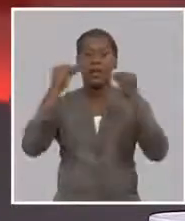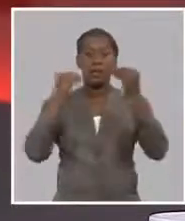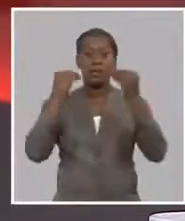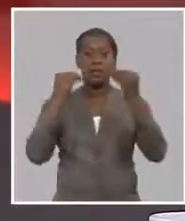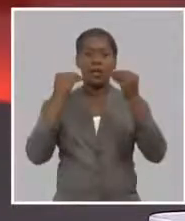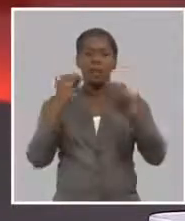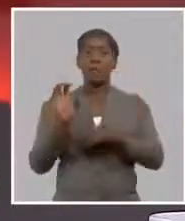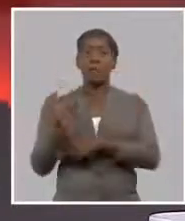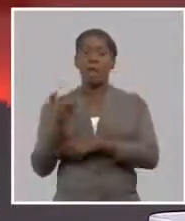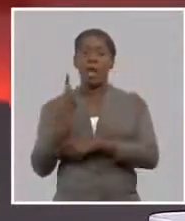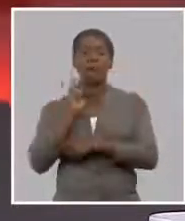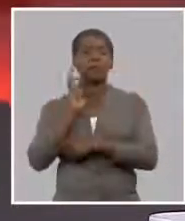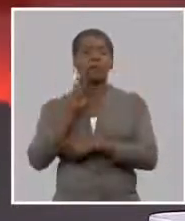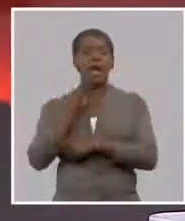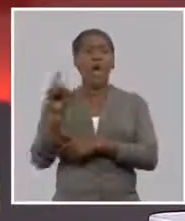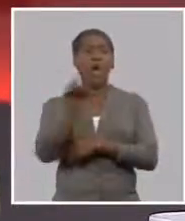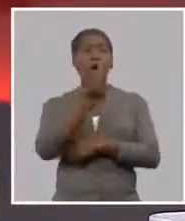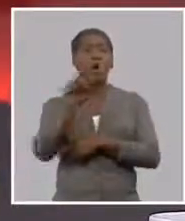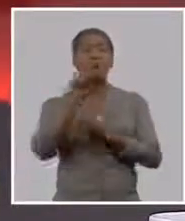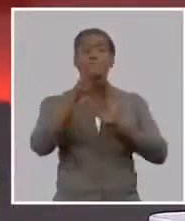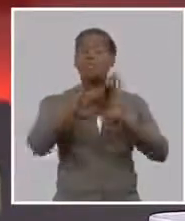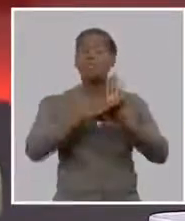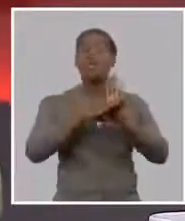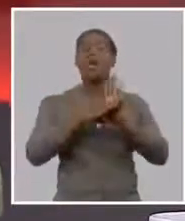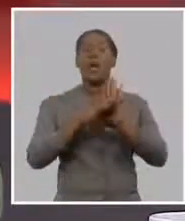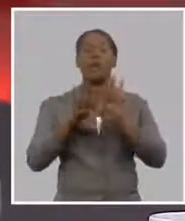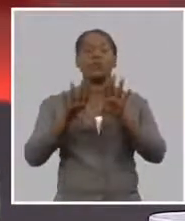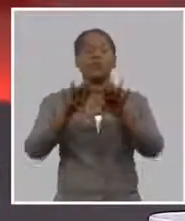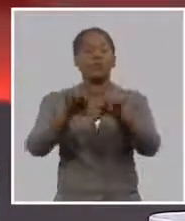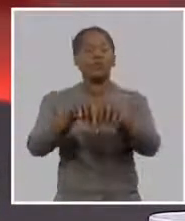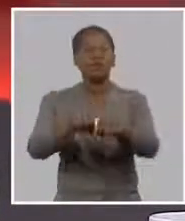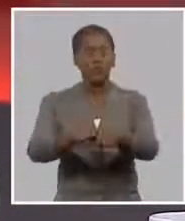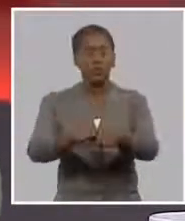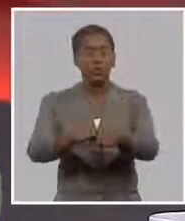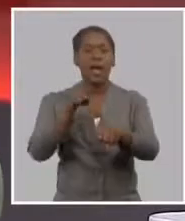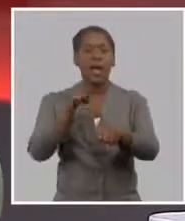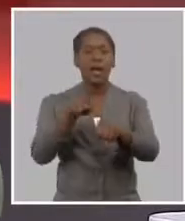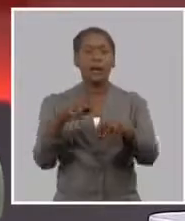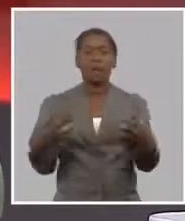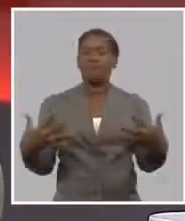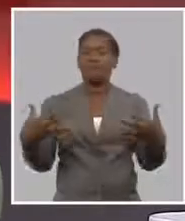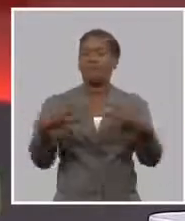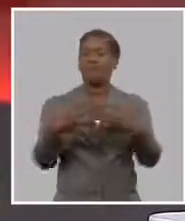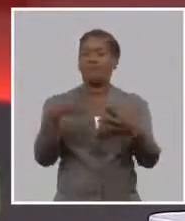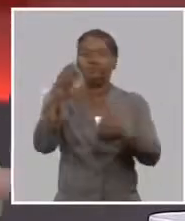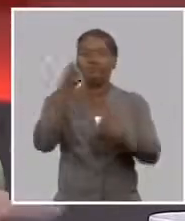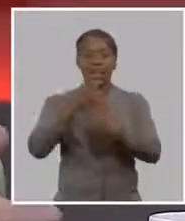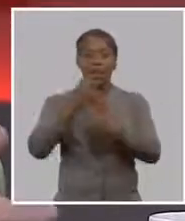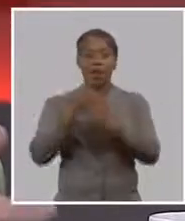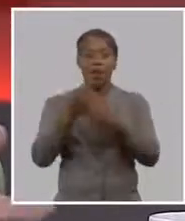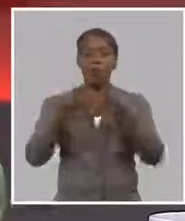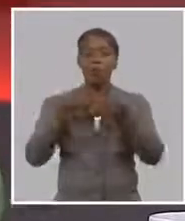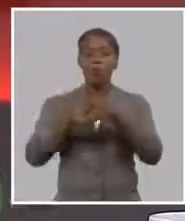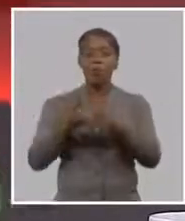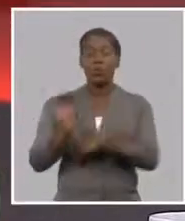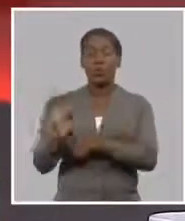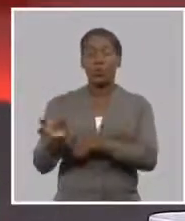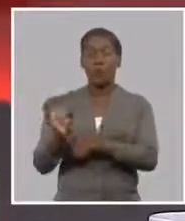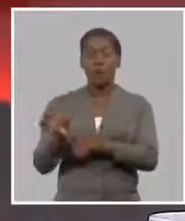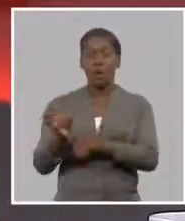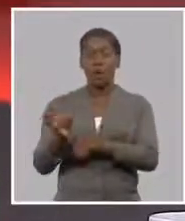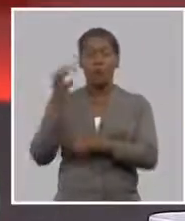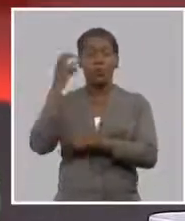también son del seguro o sea el análisis de riesgo la solicitud de seguro los cálculos que nosotros tenemos que hacer para determinar tanto los costos